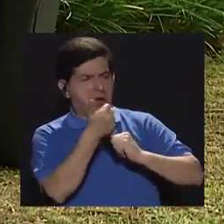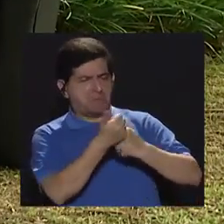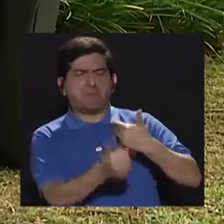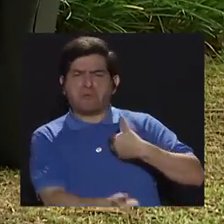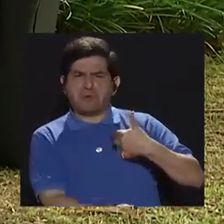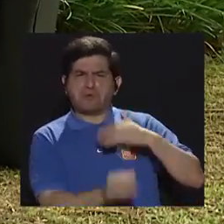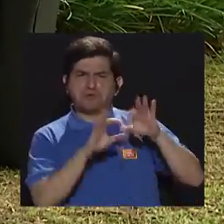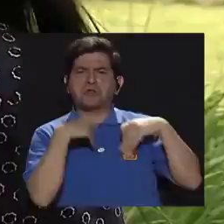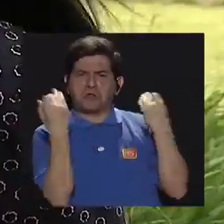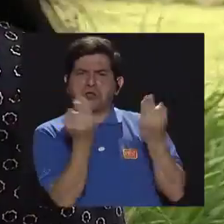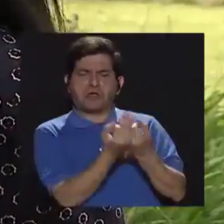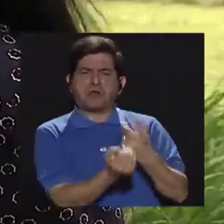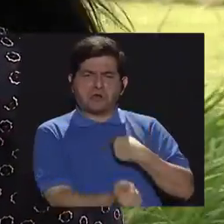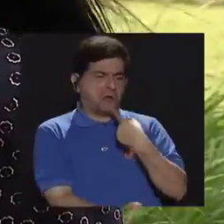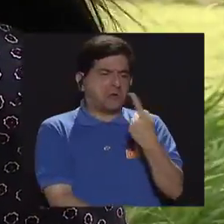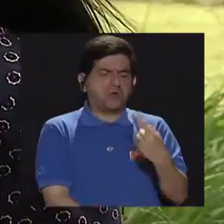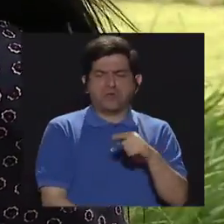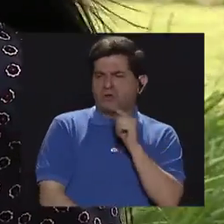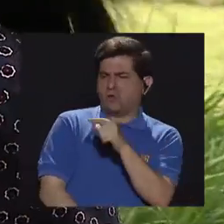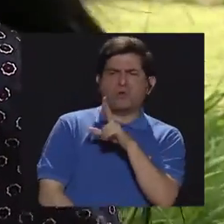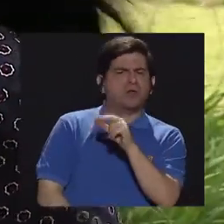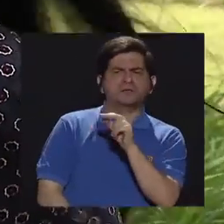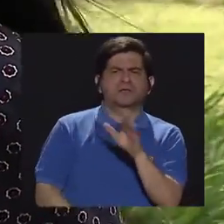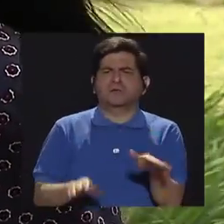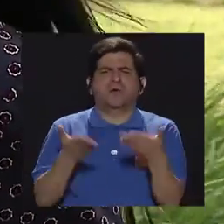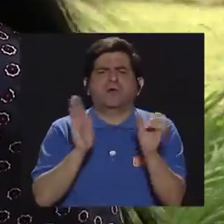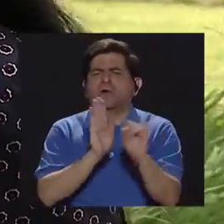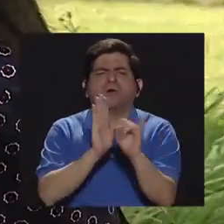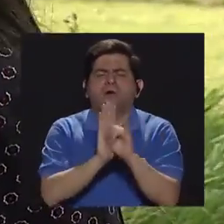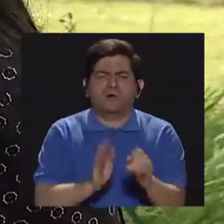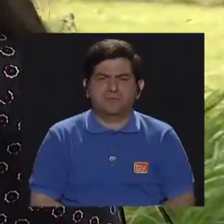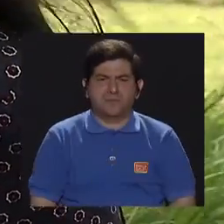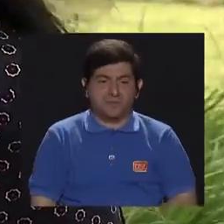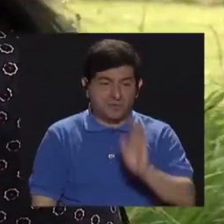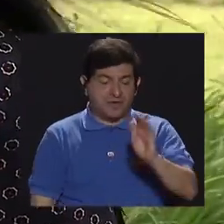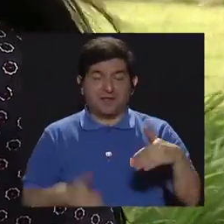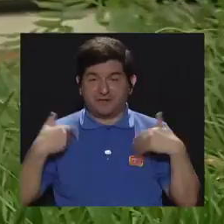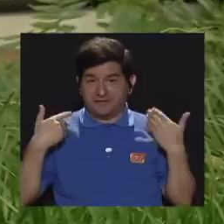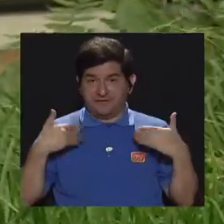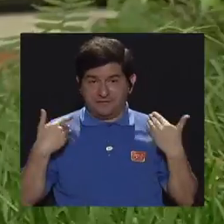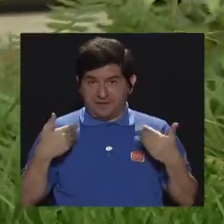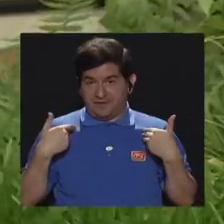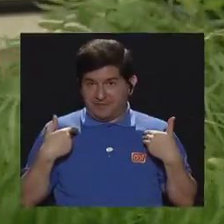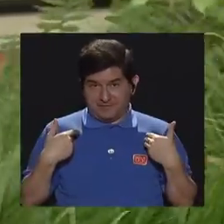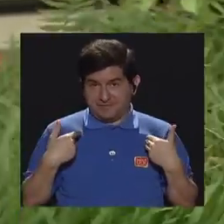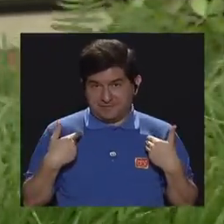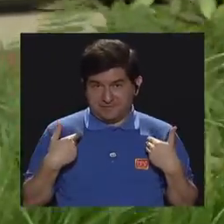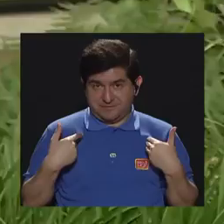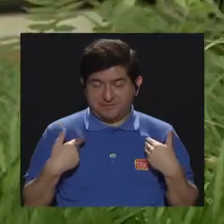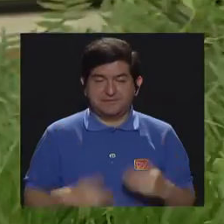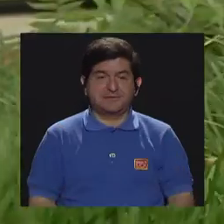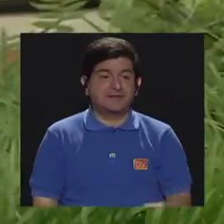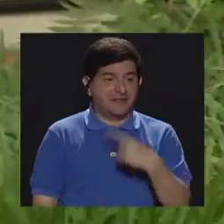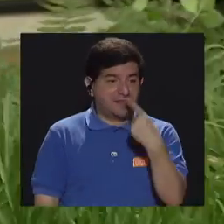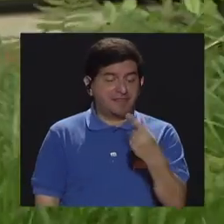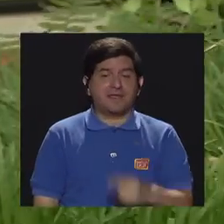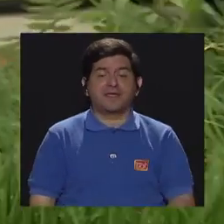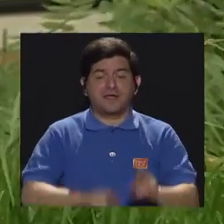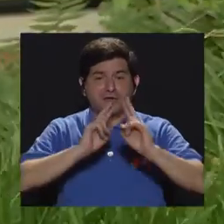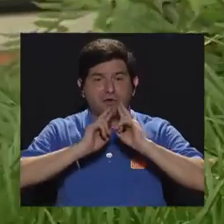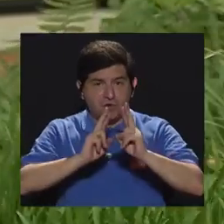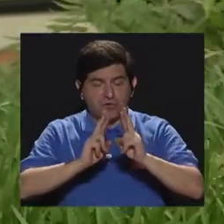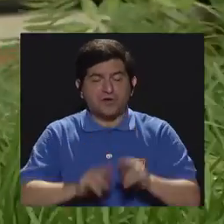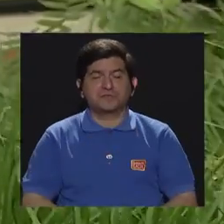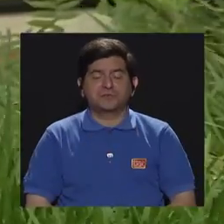su familia? ¿Este niño no? ¿Cómo identifico? Es un niño, pues es un niño que está feliz, ¿verdad? Por eso les digo yo que el rendimiento